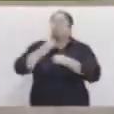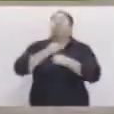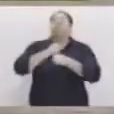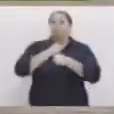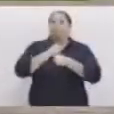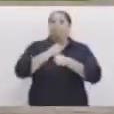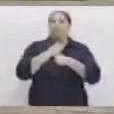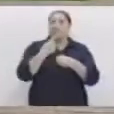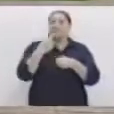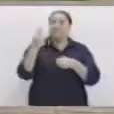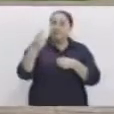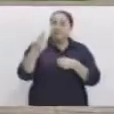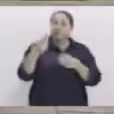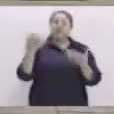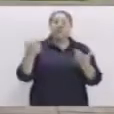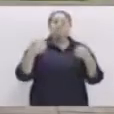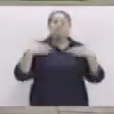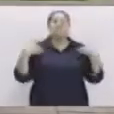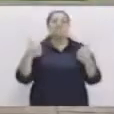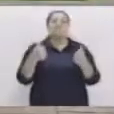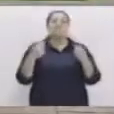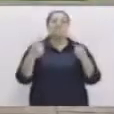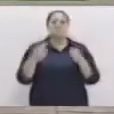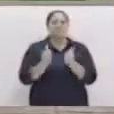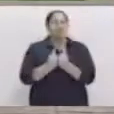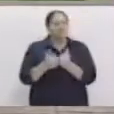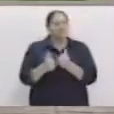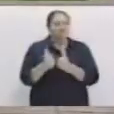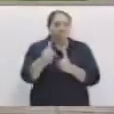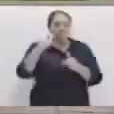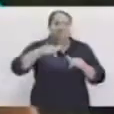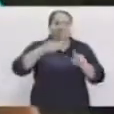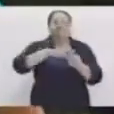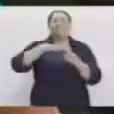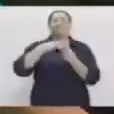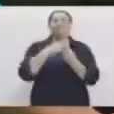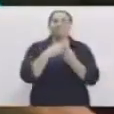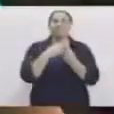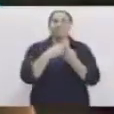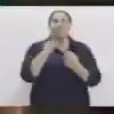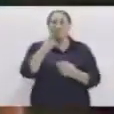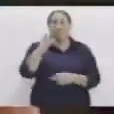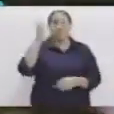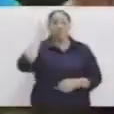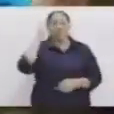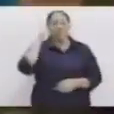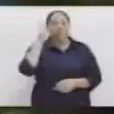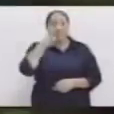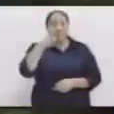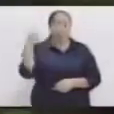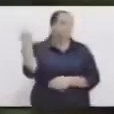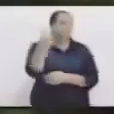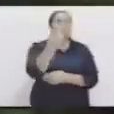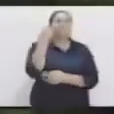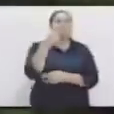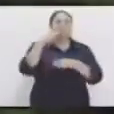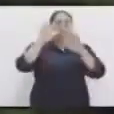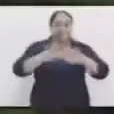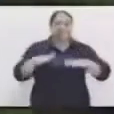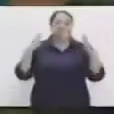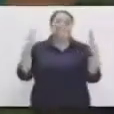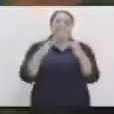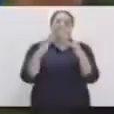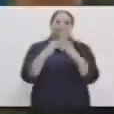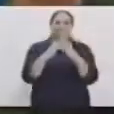que nos van a favorecer para salir adelante de esta situación. Y recuérdense que es importante quedarse